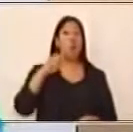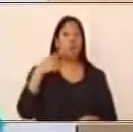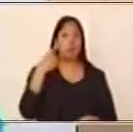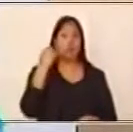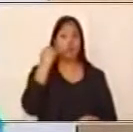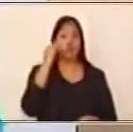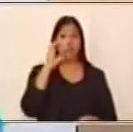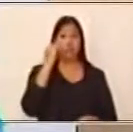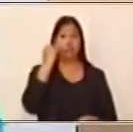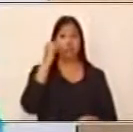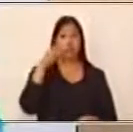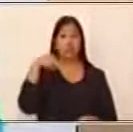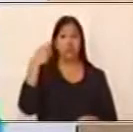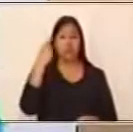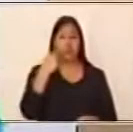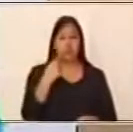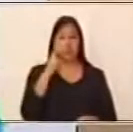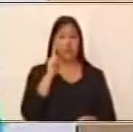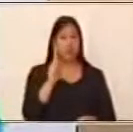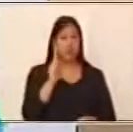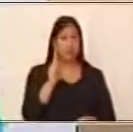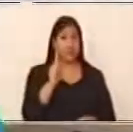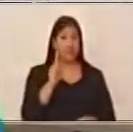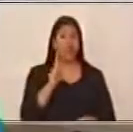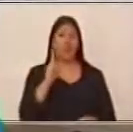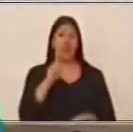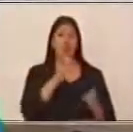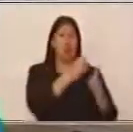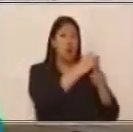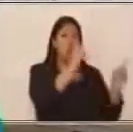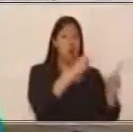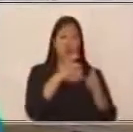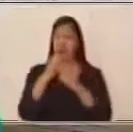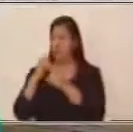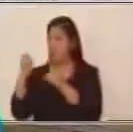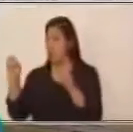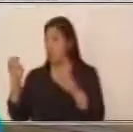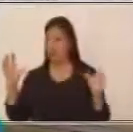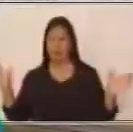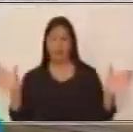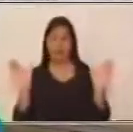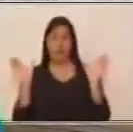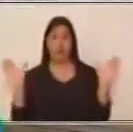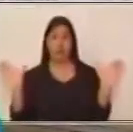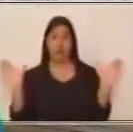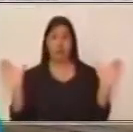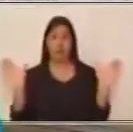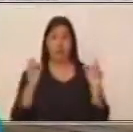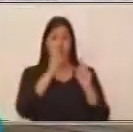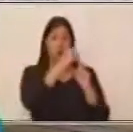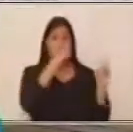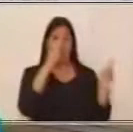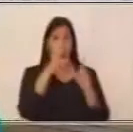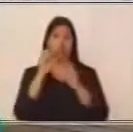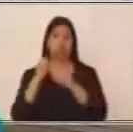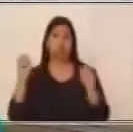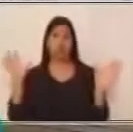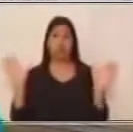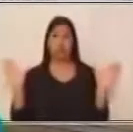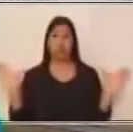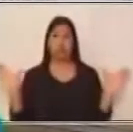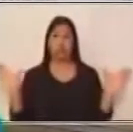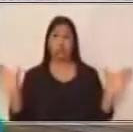las palabras de enlace. Proposiciones son las oraciones simples. Una oración compuesta está formada por